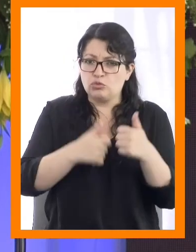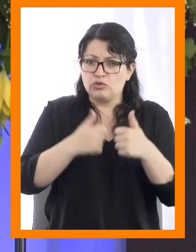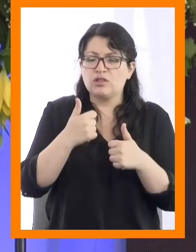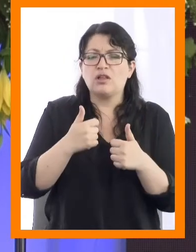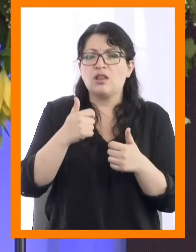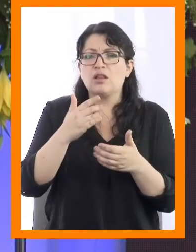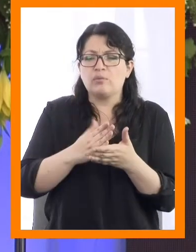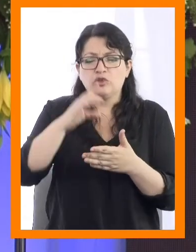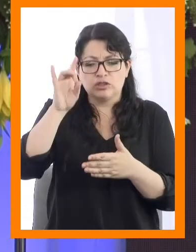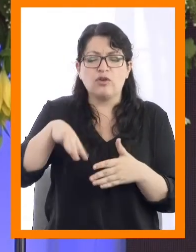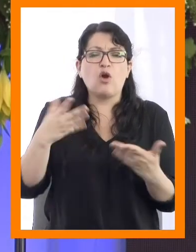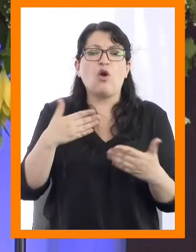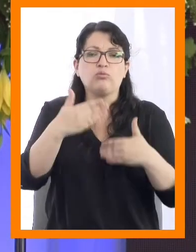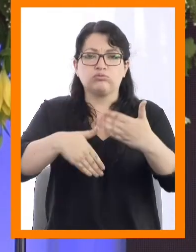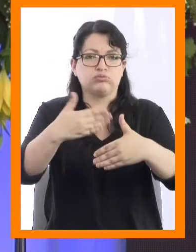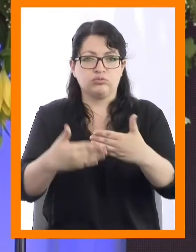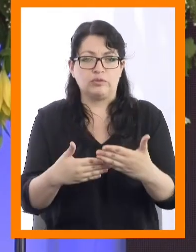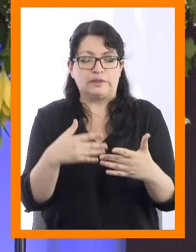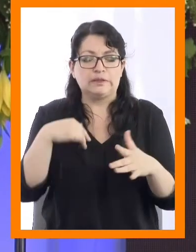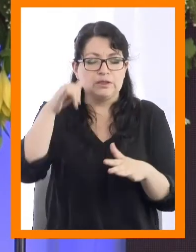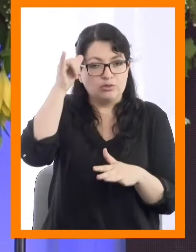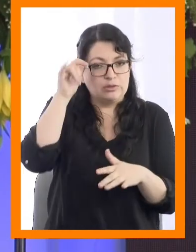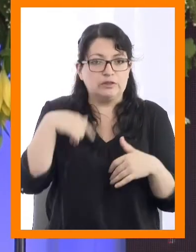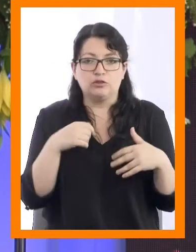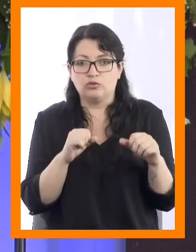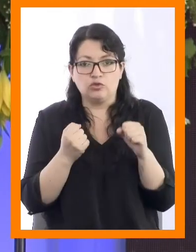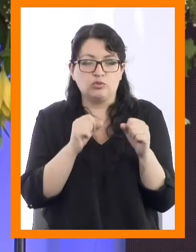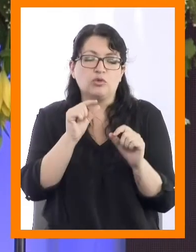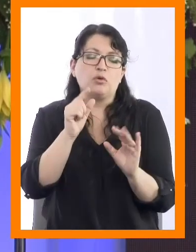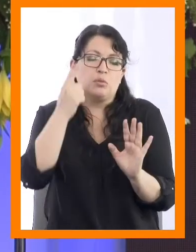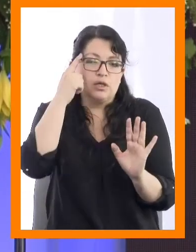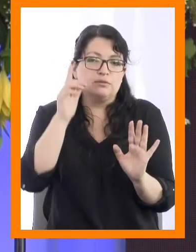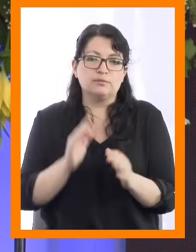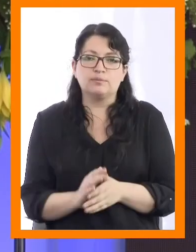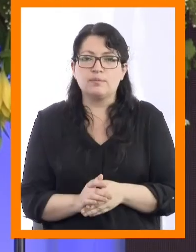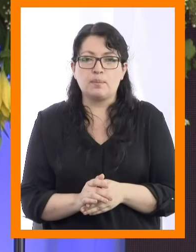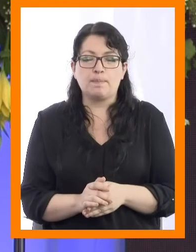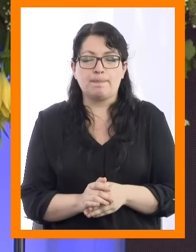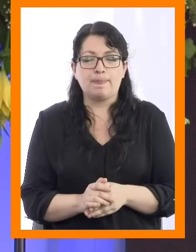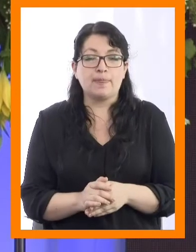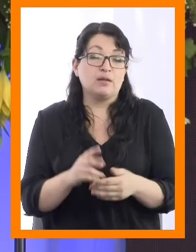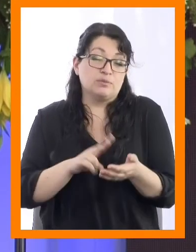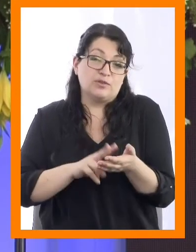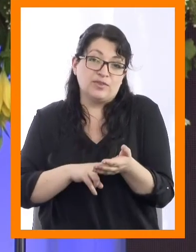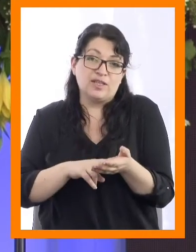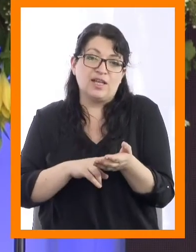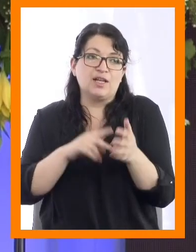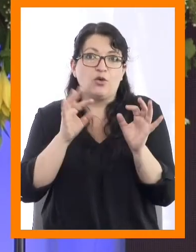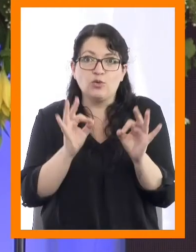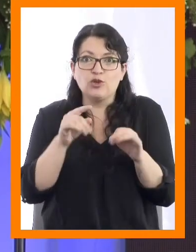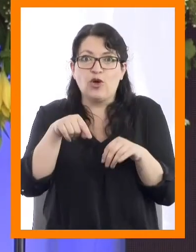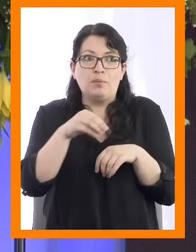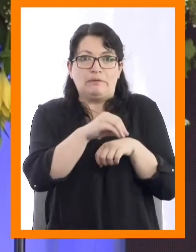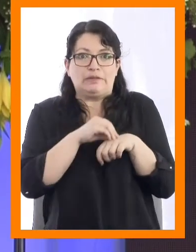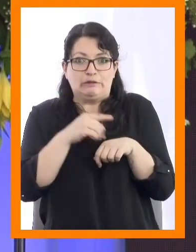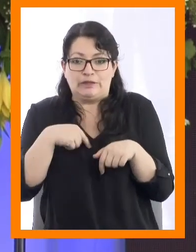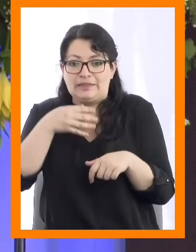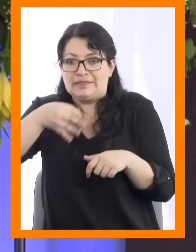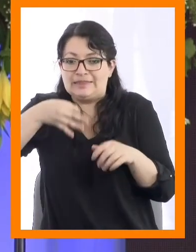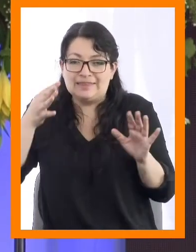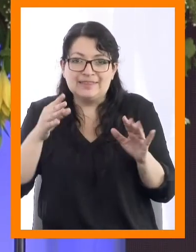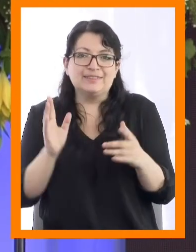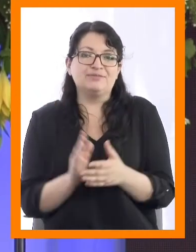adelante. Perdón si estoy un poquito nervioso, pero la verdad es que hoy me avisaron que tenía que dar el discurso.